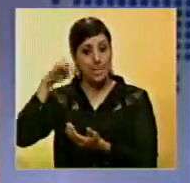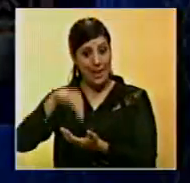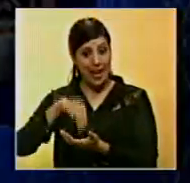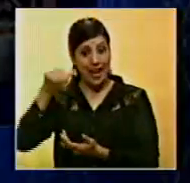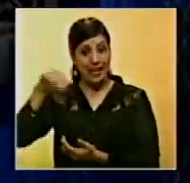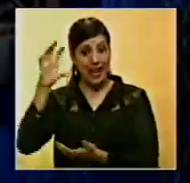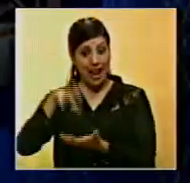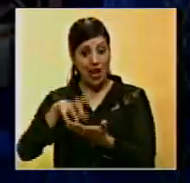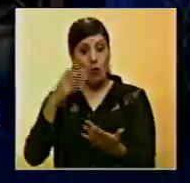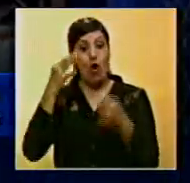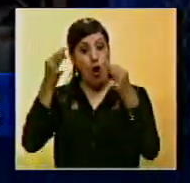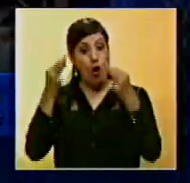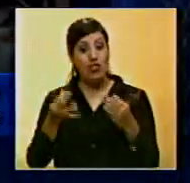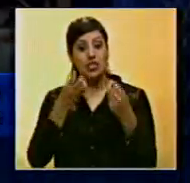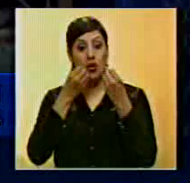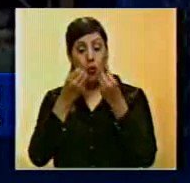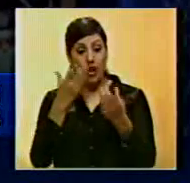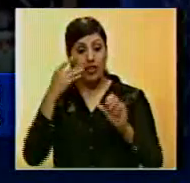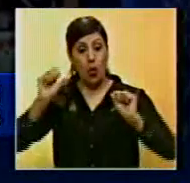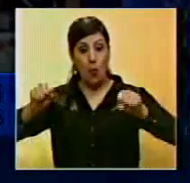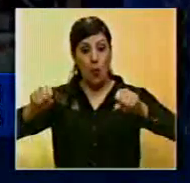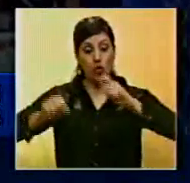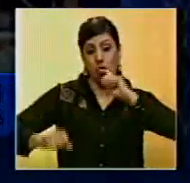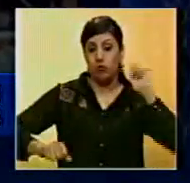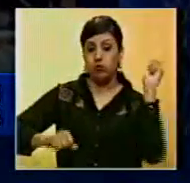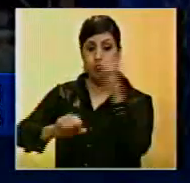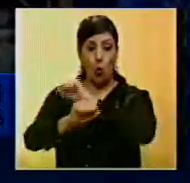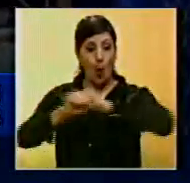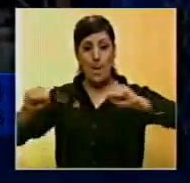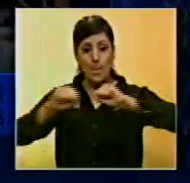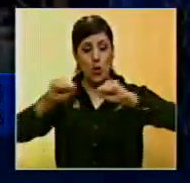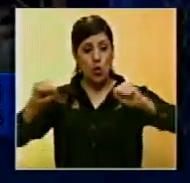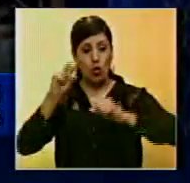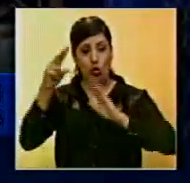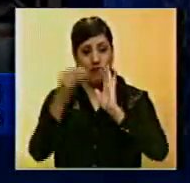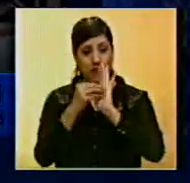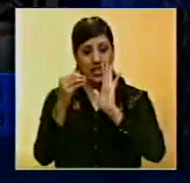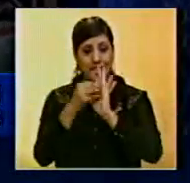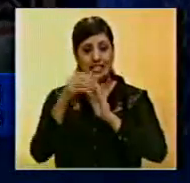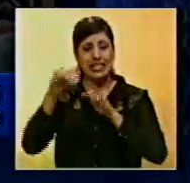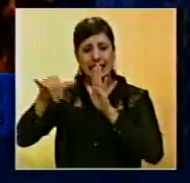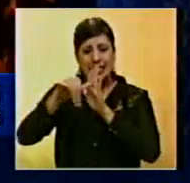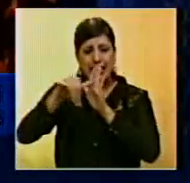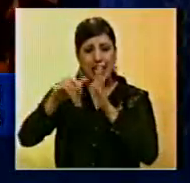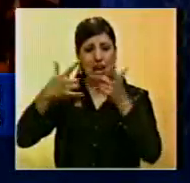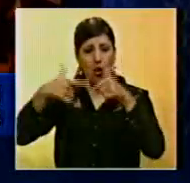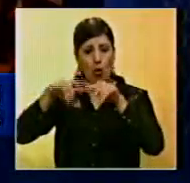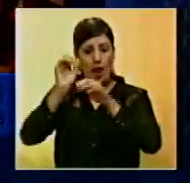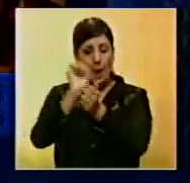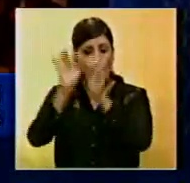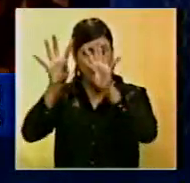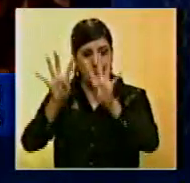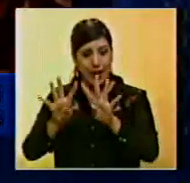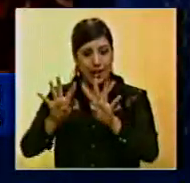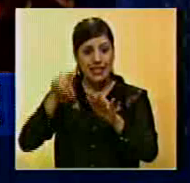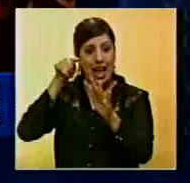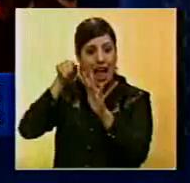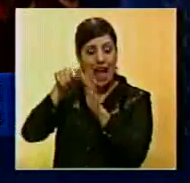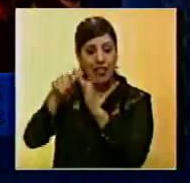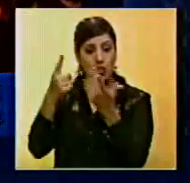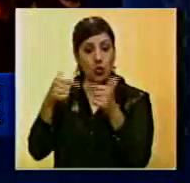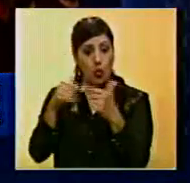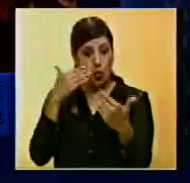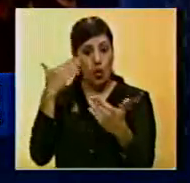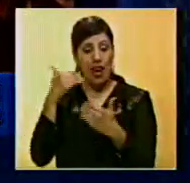Fuentes extraoficiales indicaron que motorizados lanzaron los explosivos desde los alrededores del penal de Alayón hacia el interior del